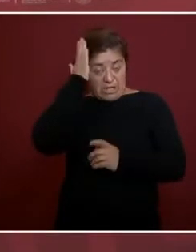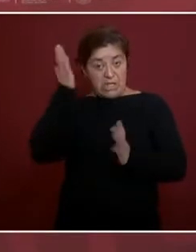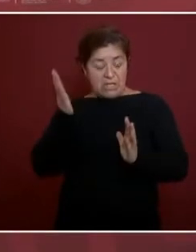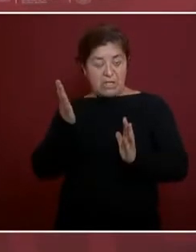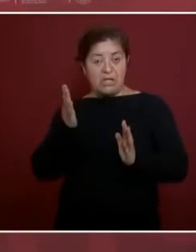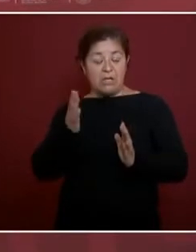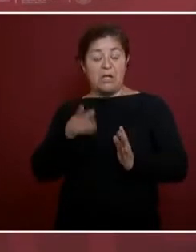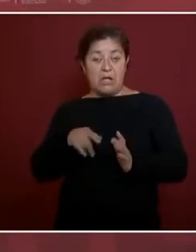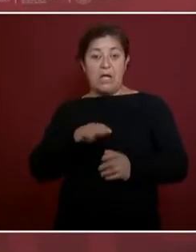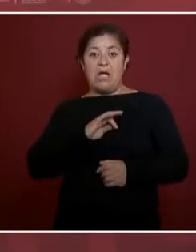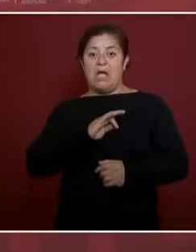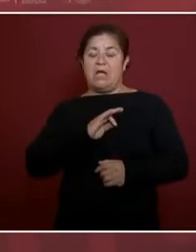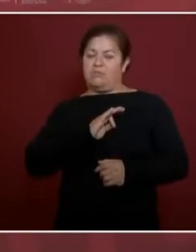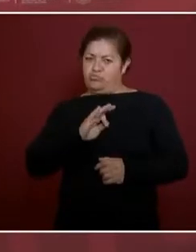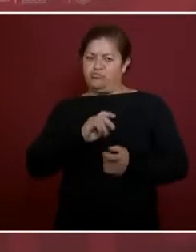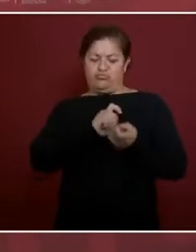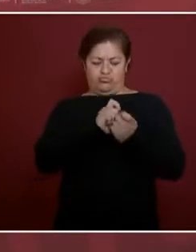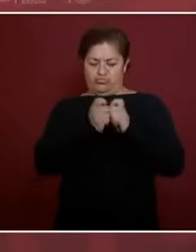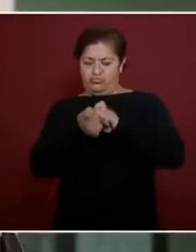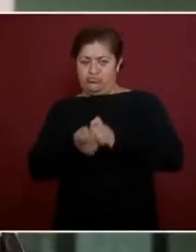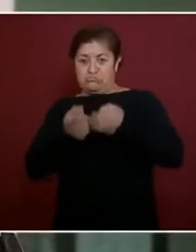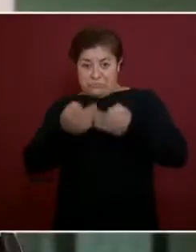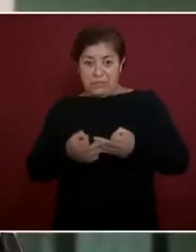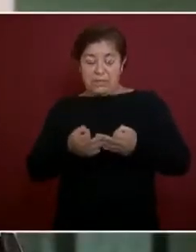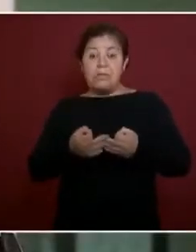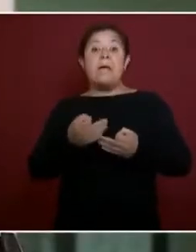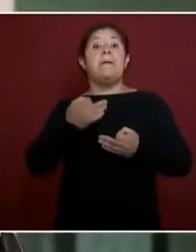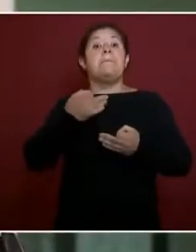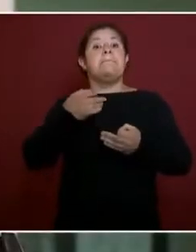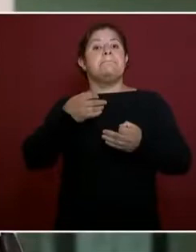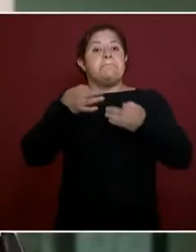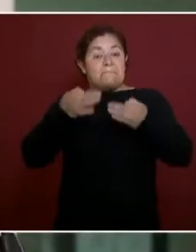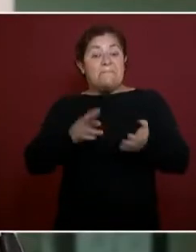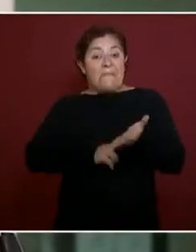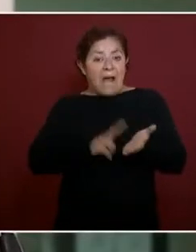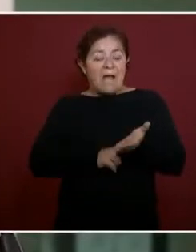convierte en virtud cuando se pone al servicio de los demás.